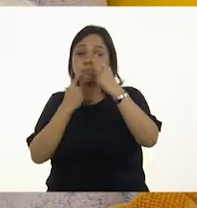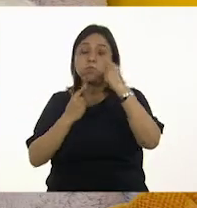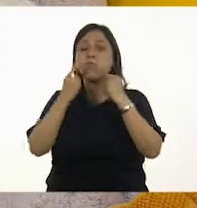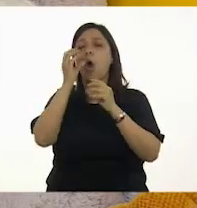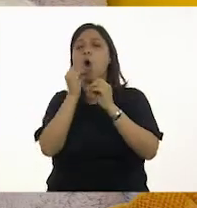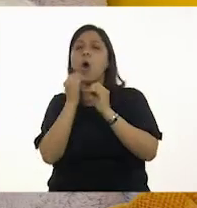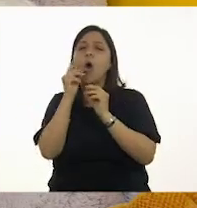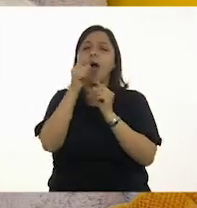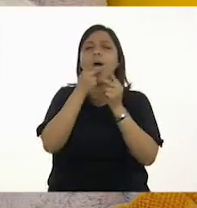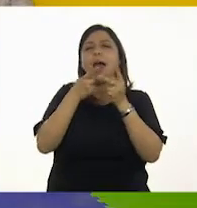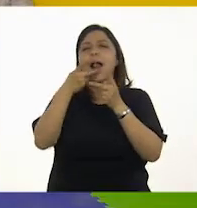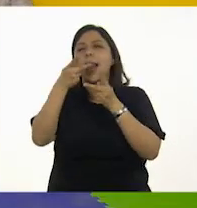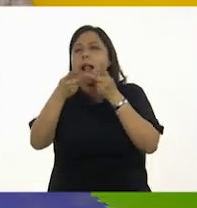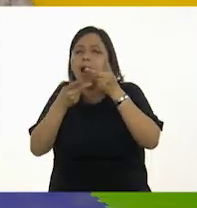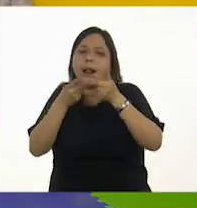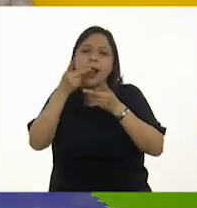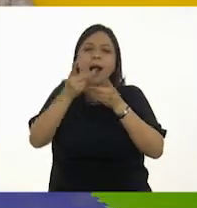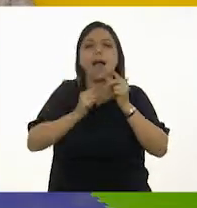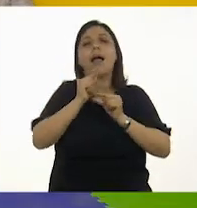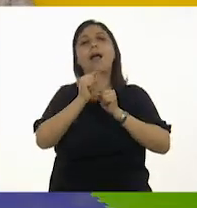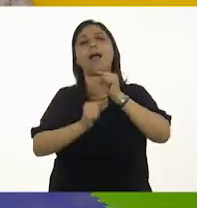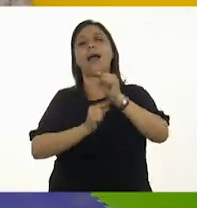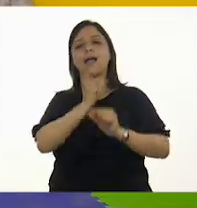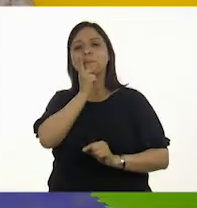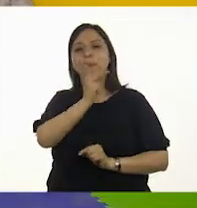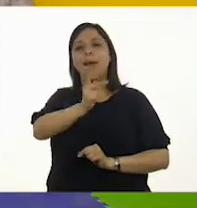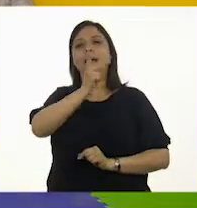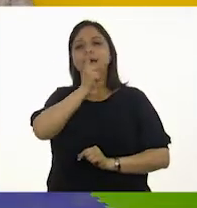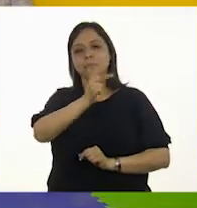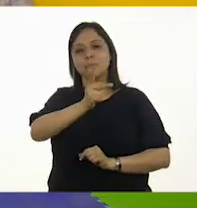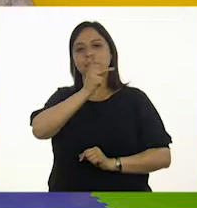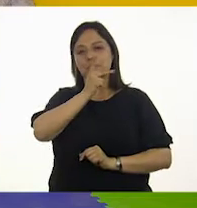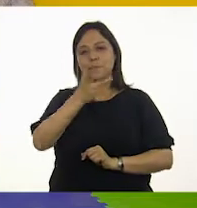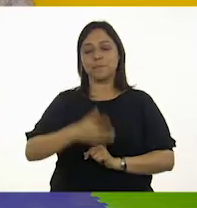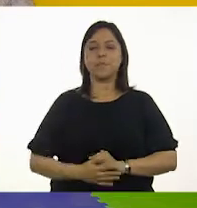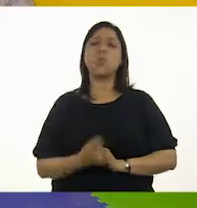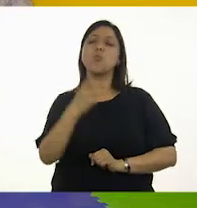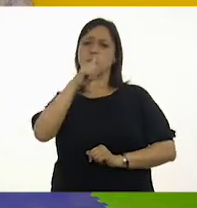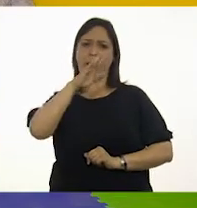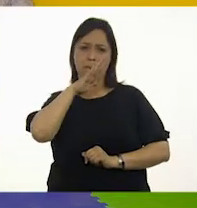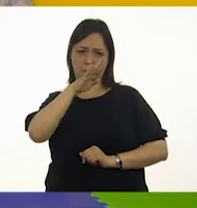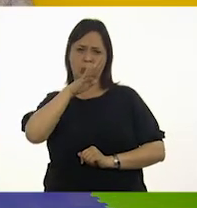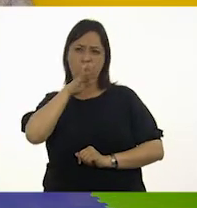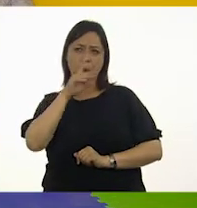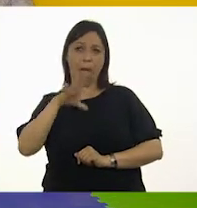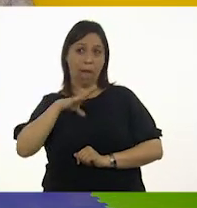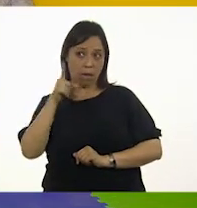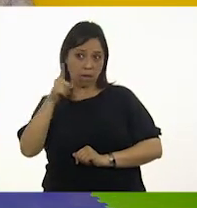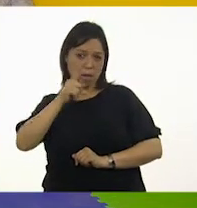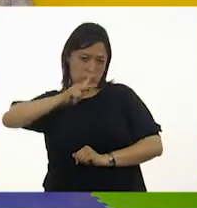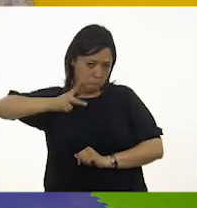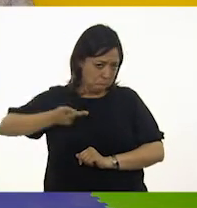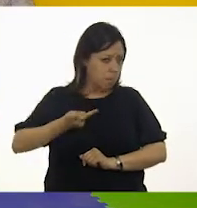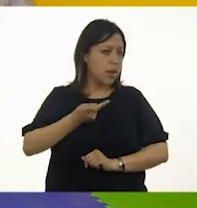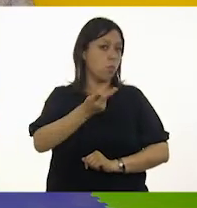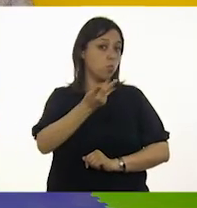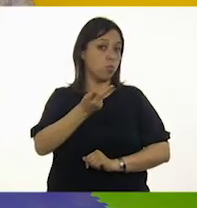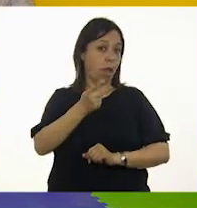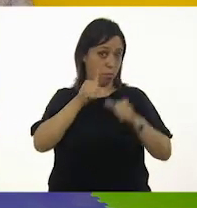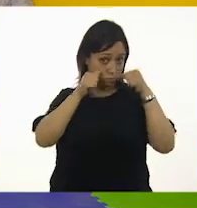poco a poco con palabras. Lili, una madre de familia tiene una pregunta que hacer al respecto. ¿La escuchamos?